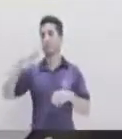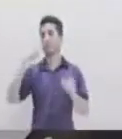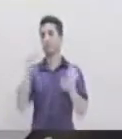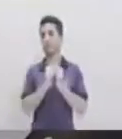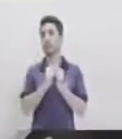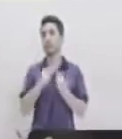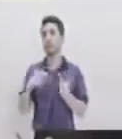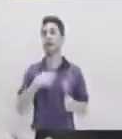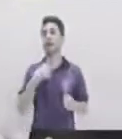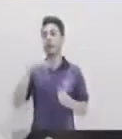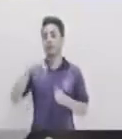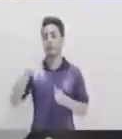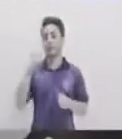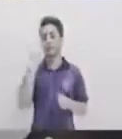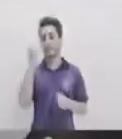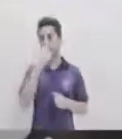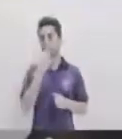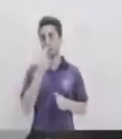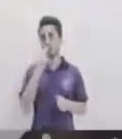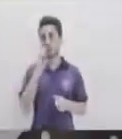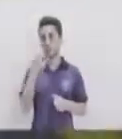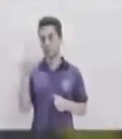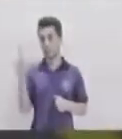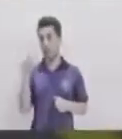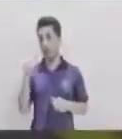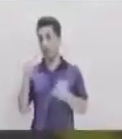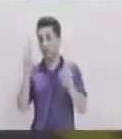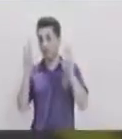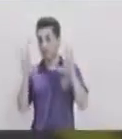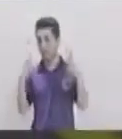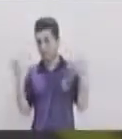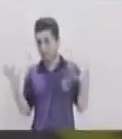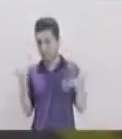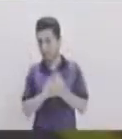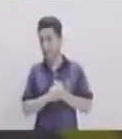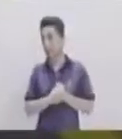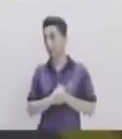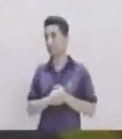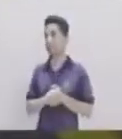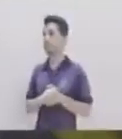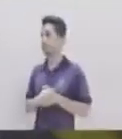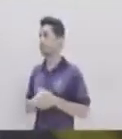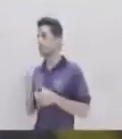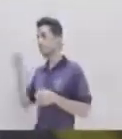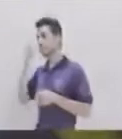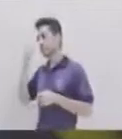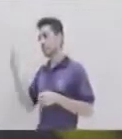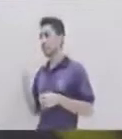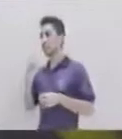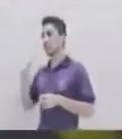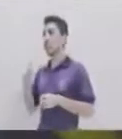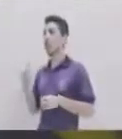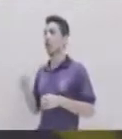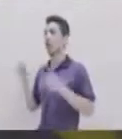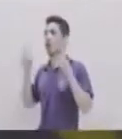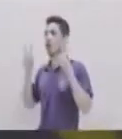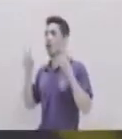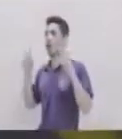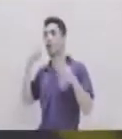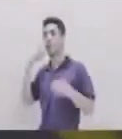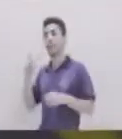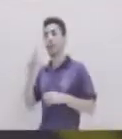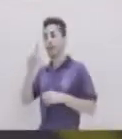nos acompaña Michelle Calderon Michelle Un placer tenerla por acá Sobre qué tema Vamos a platicar hoy Muchas gracias El día de hoy Vamos a estar practicando